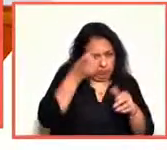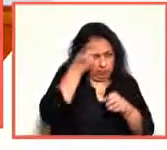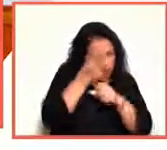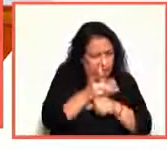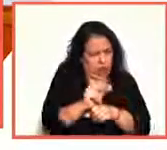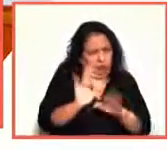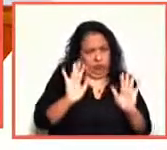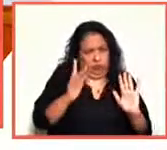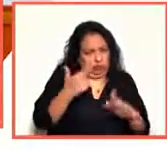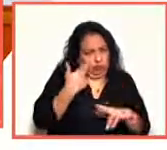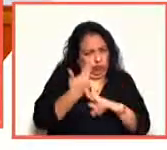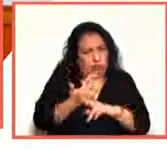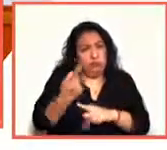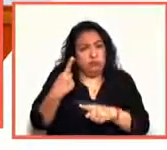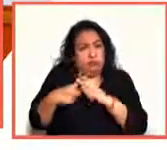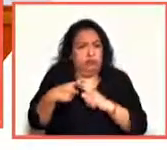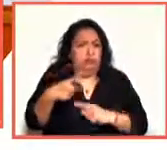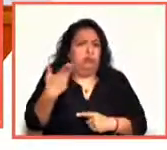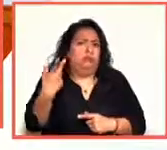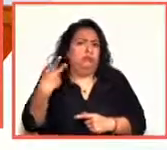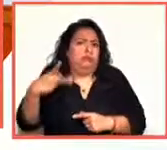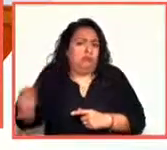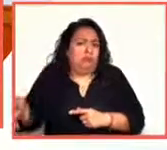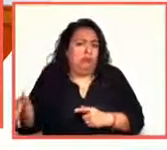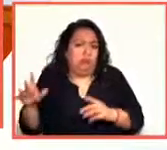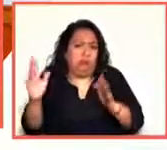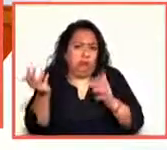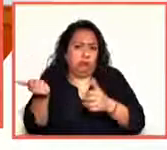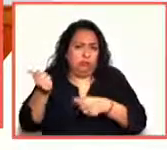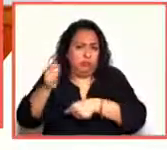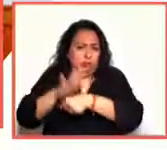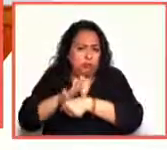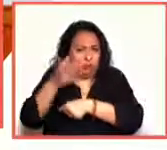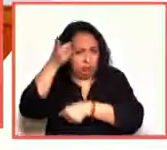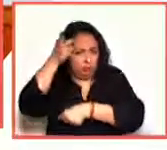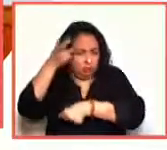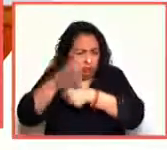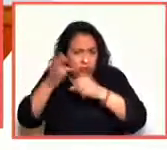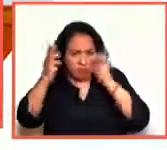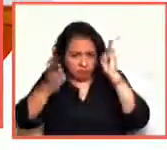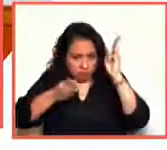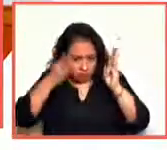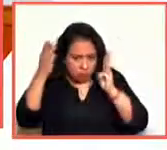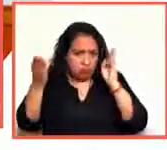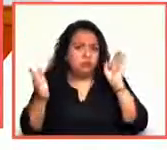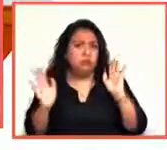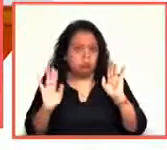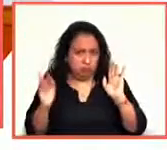responsabilidad en un momento dado de la dirección del museo y de la administración.